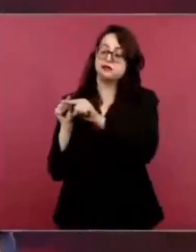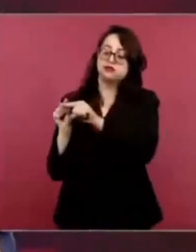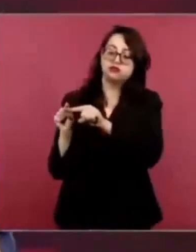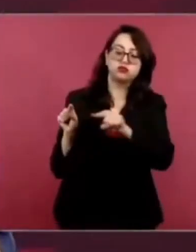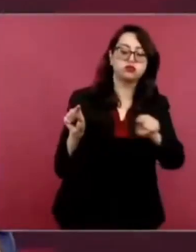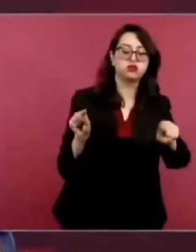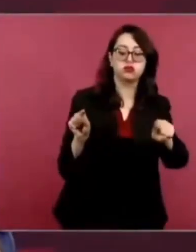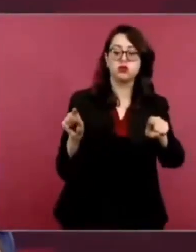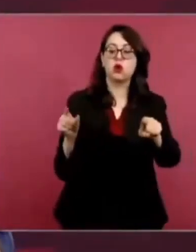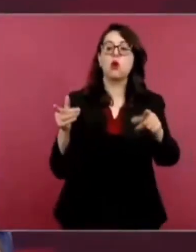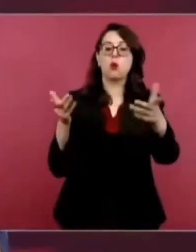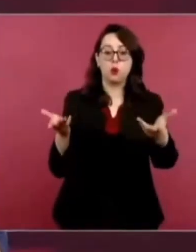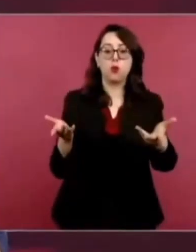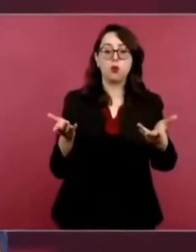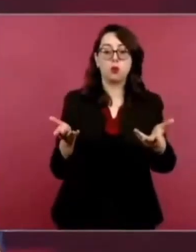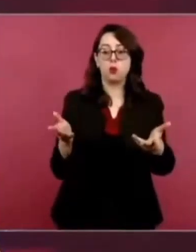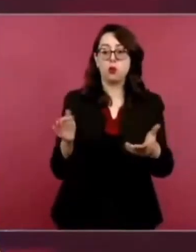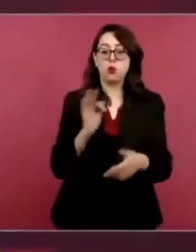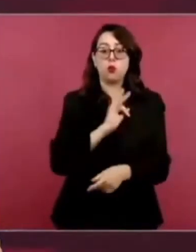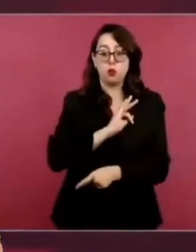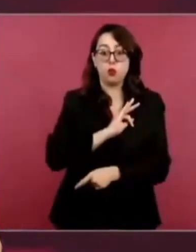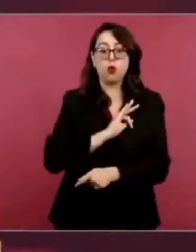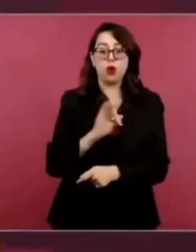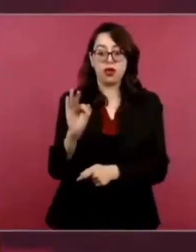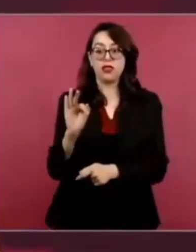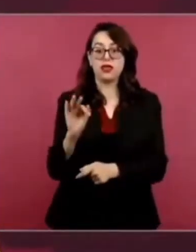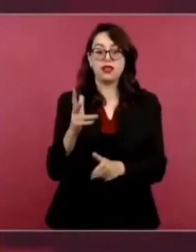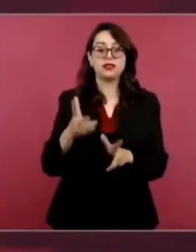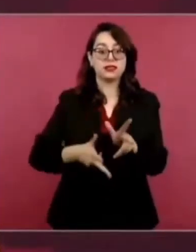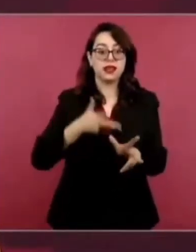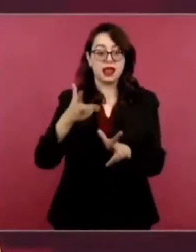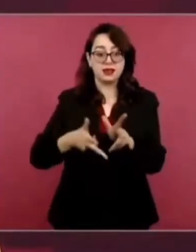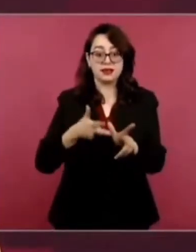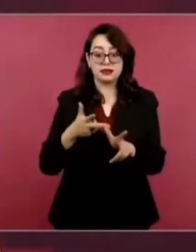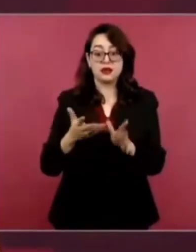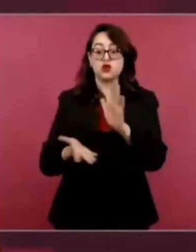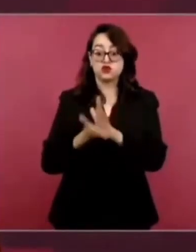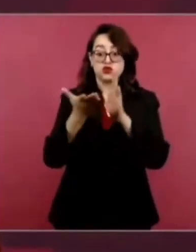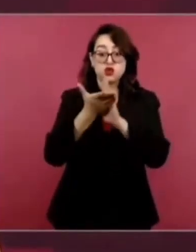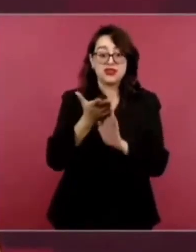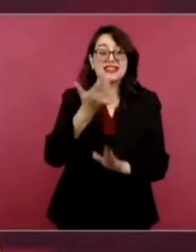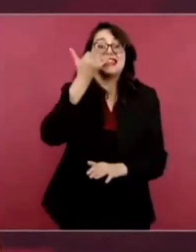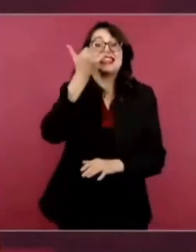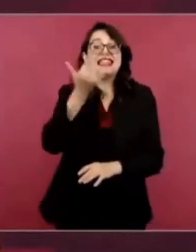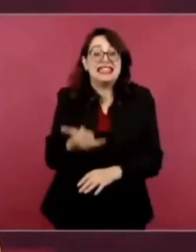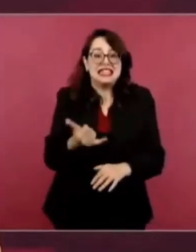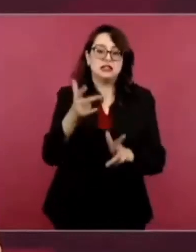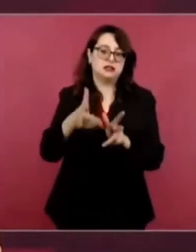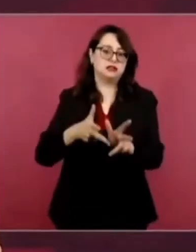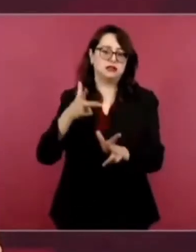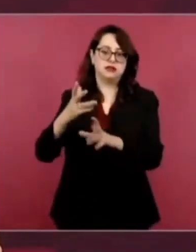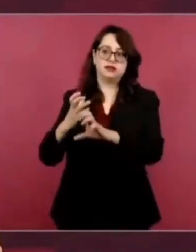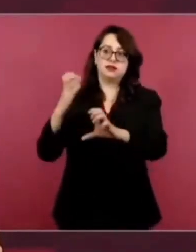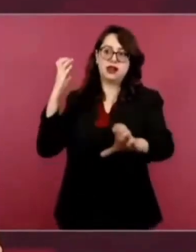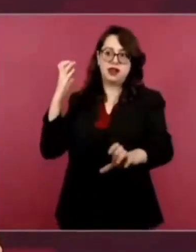hasta el centro de la ciudad. Y son trenes también nuevos. Y ya los tenemos.